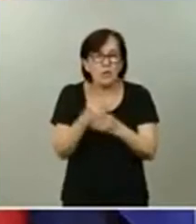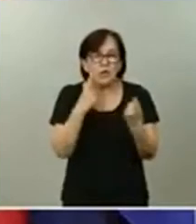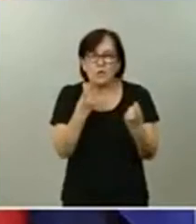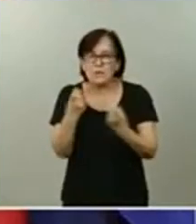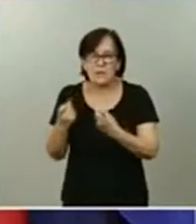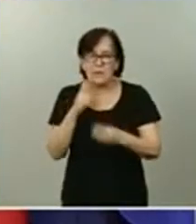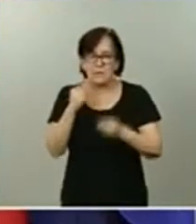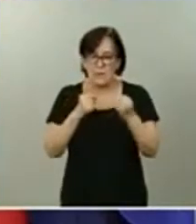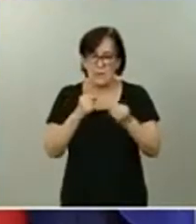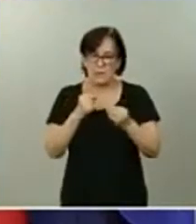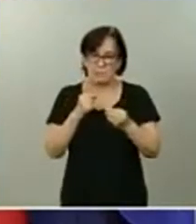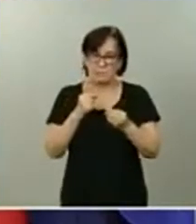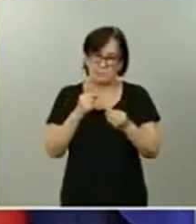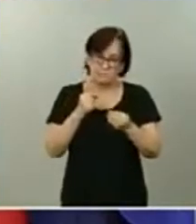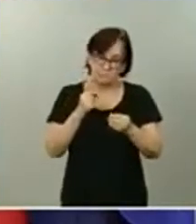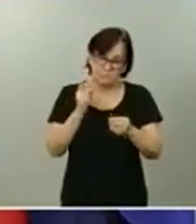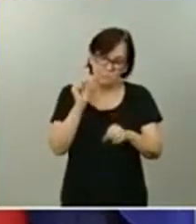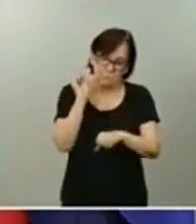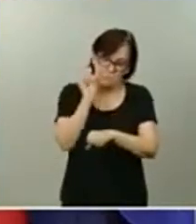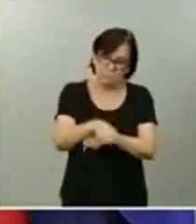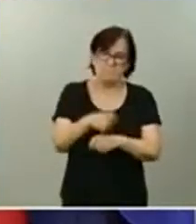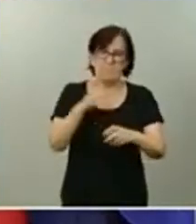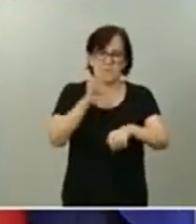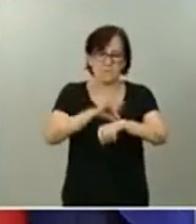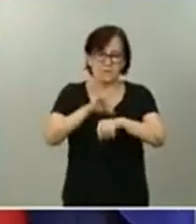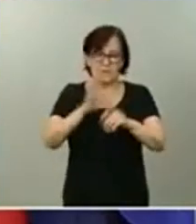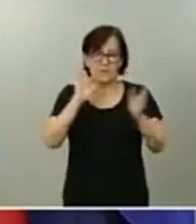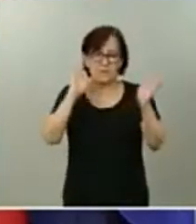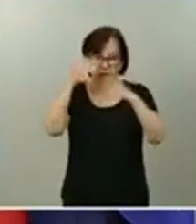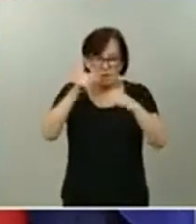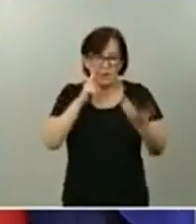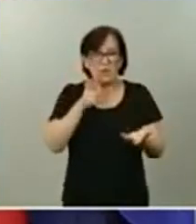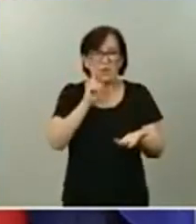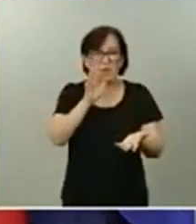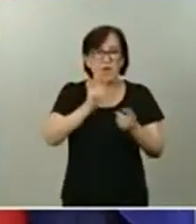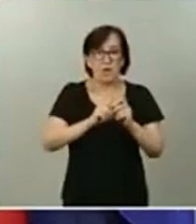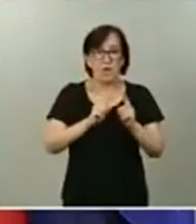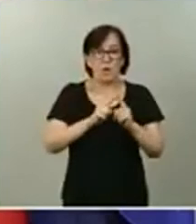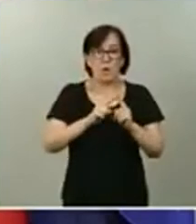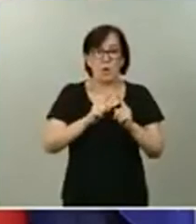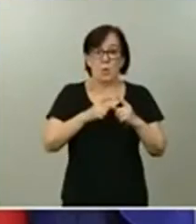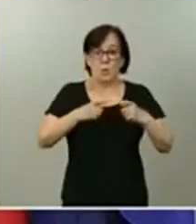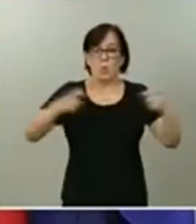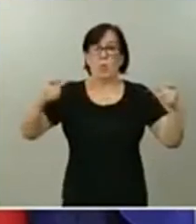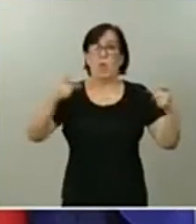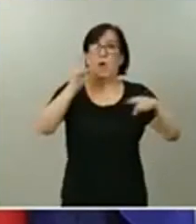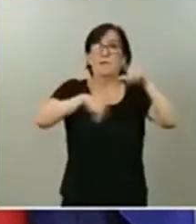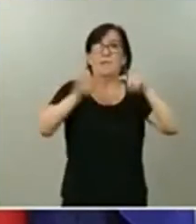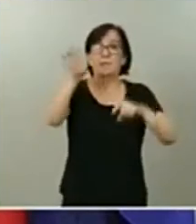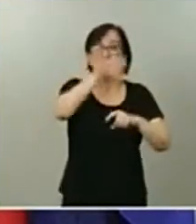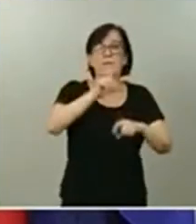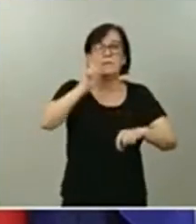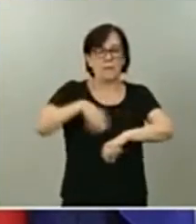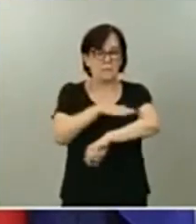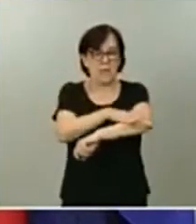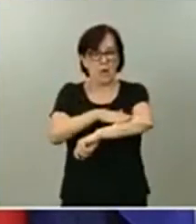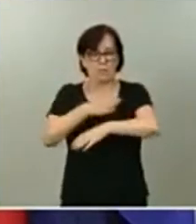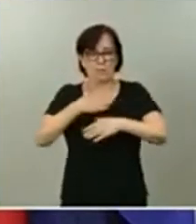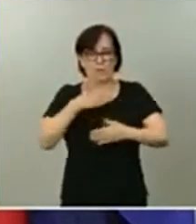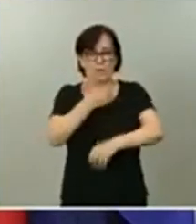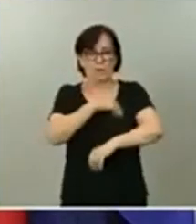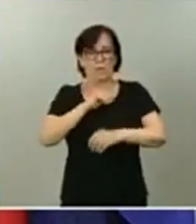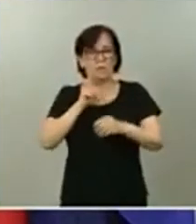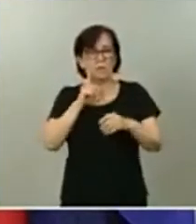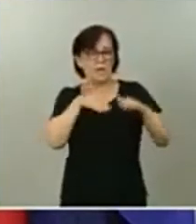la enfermedad en atención a los consumos medios que han tenido en el pico de la pandemia, pero también por parte del Gobierno de España, que va a hacer una reserva